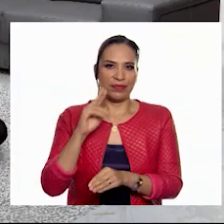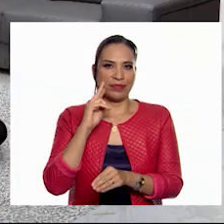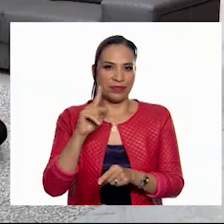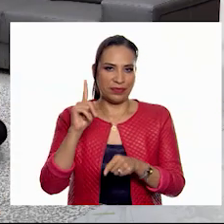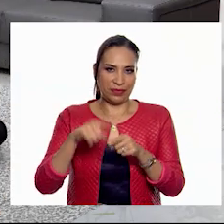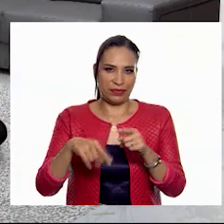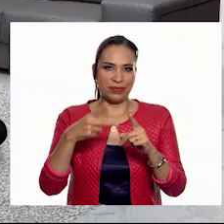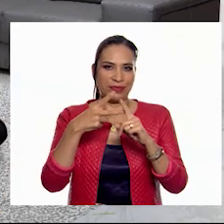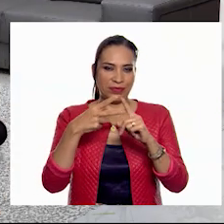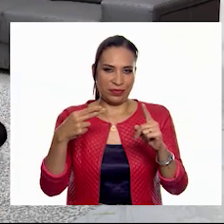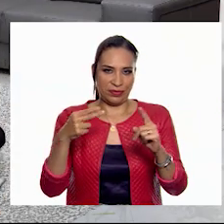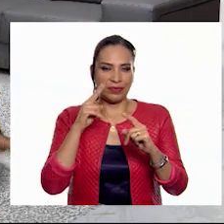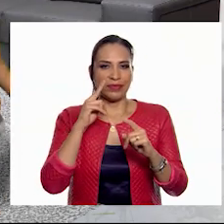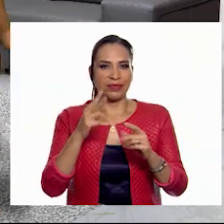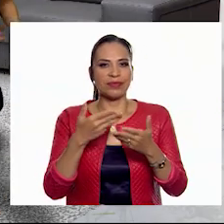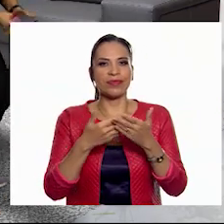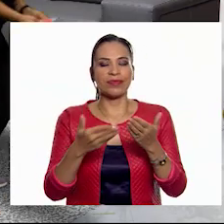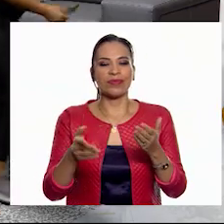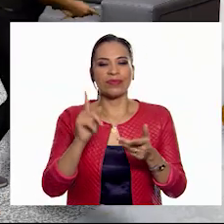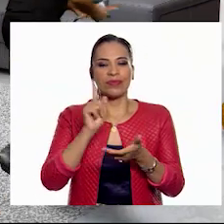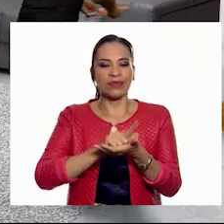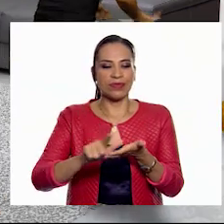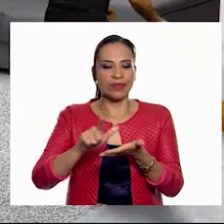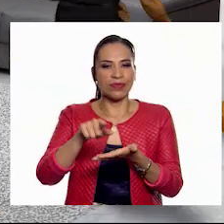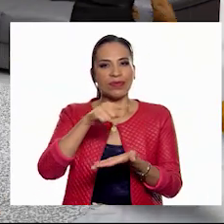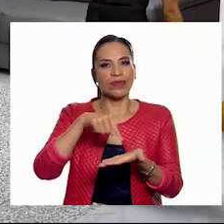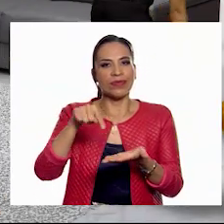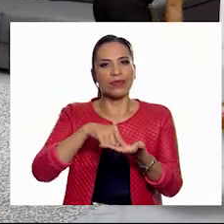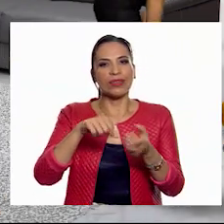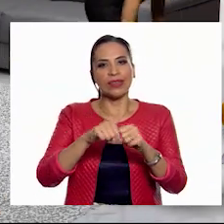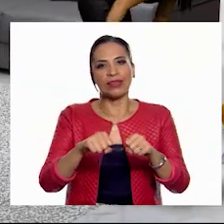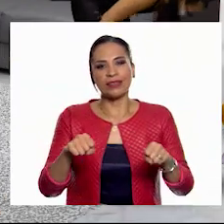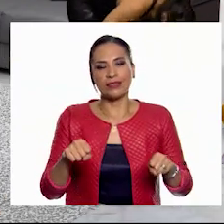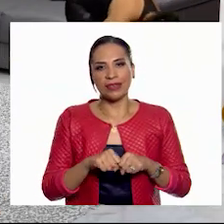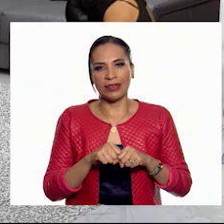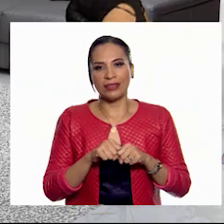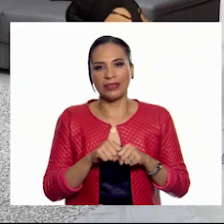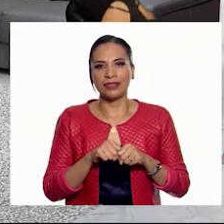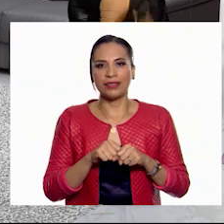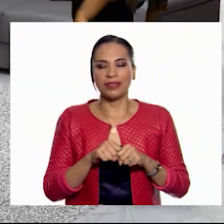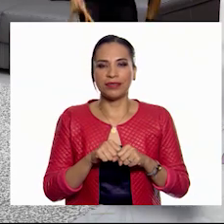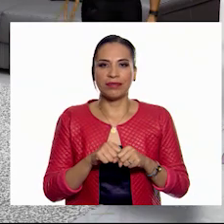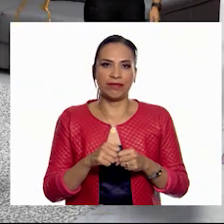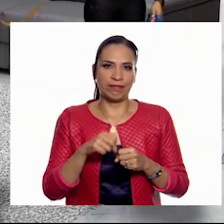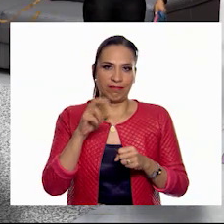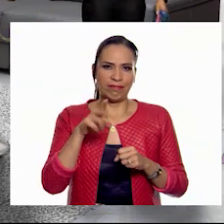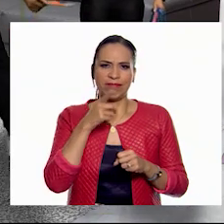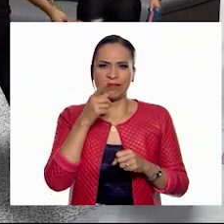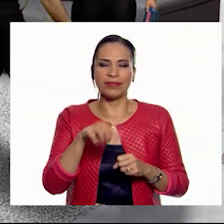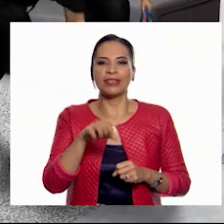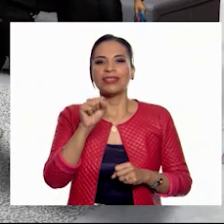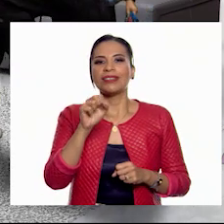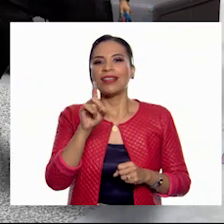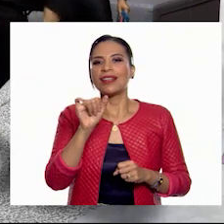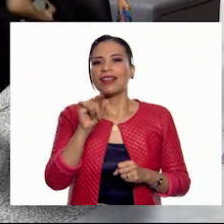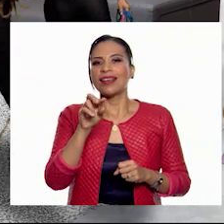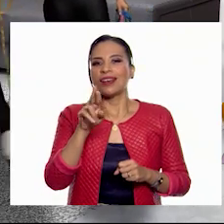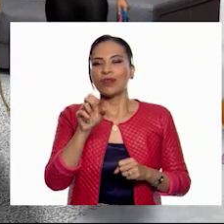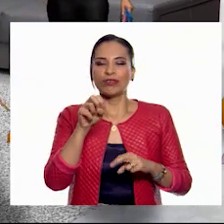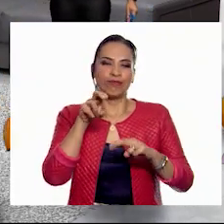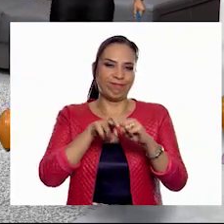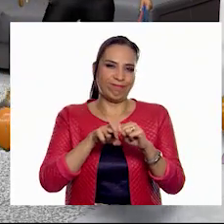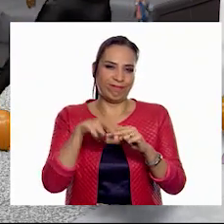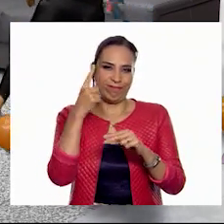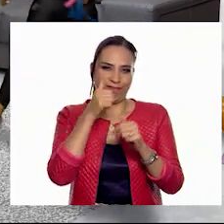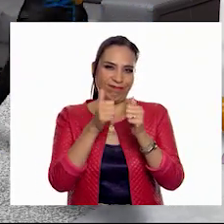triángulos. Vamos a despejar nuestro espacio de nuestra sala. ¡Ay, ese sedent... ¿Qué? Sedentarius. Sedentarius.